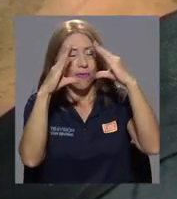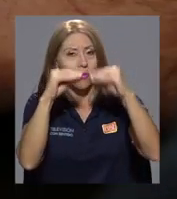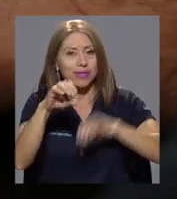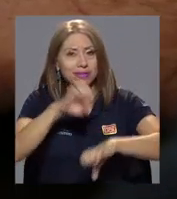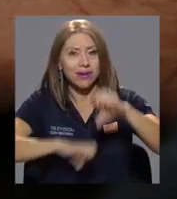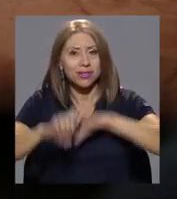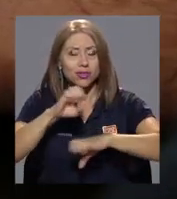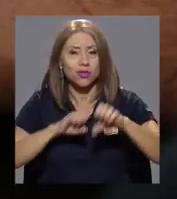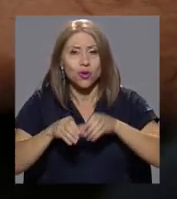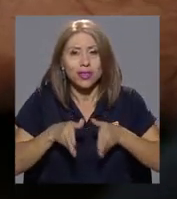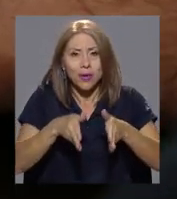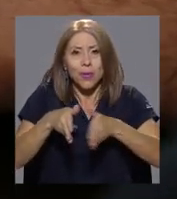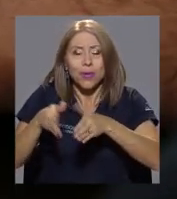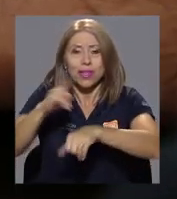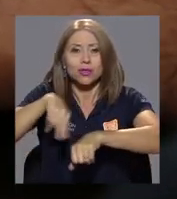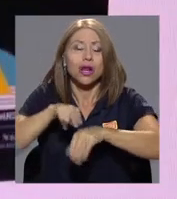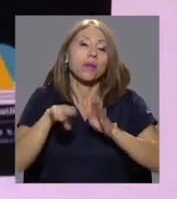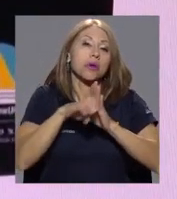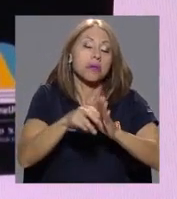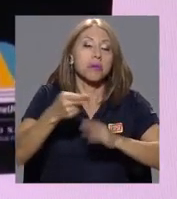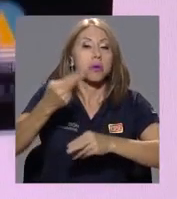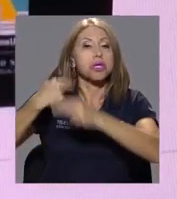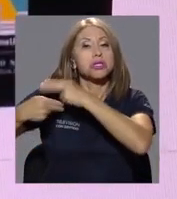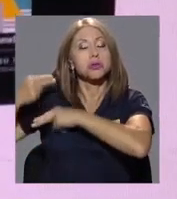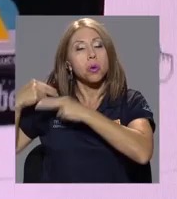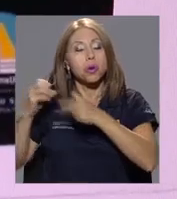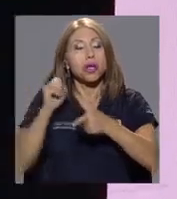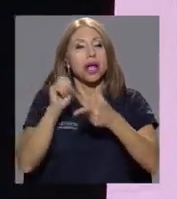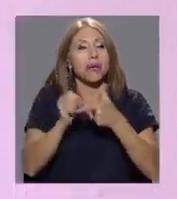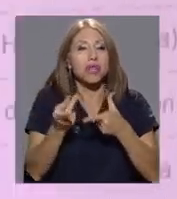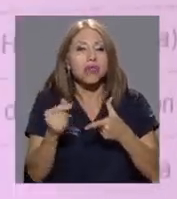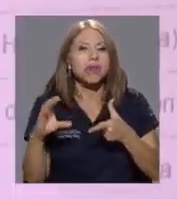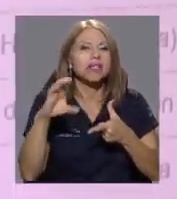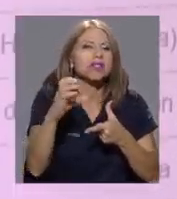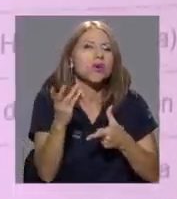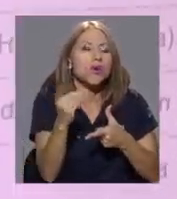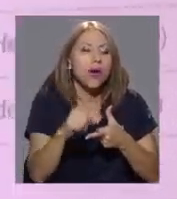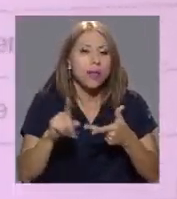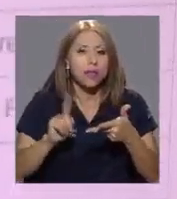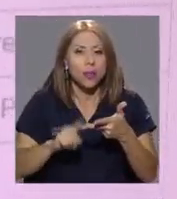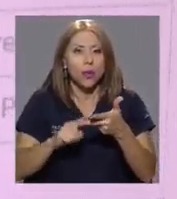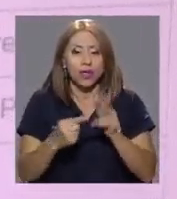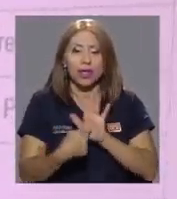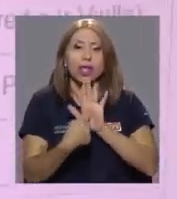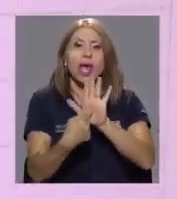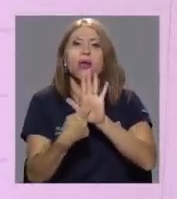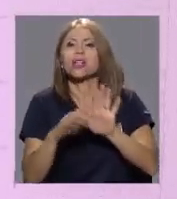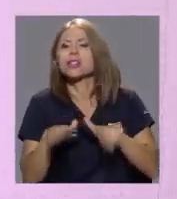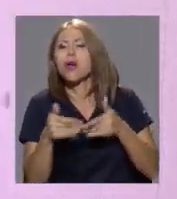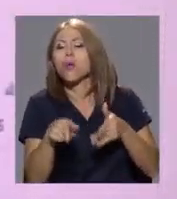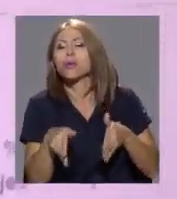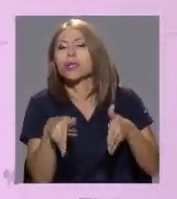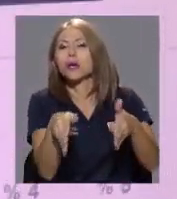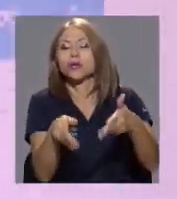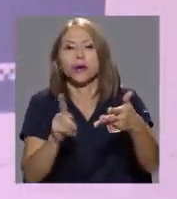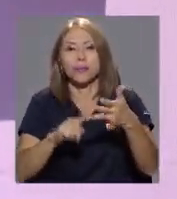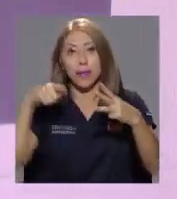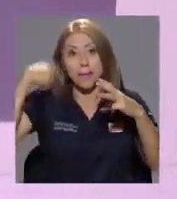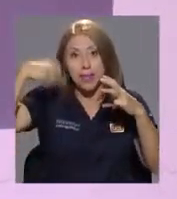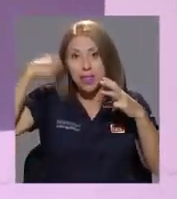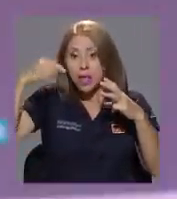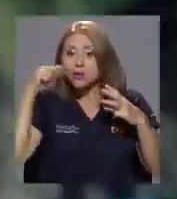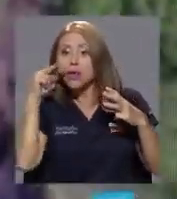Red Vial Nacional como datos históricos, datos de inversión por carretera, indicadores de la condición de la ruta, videos de la